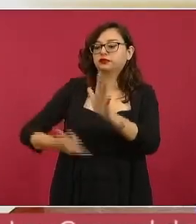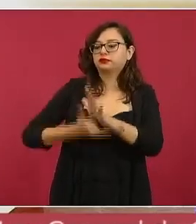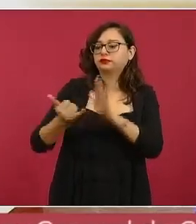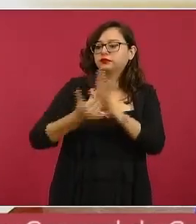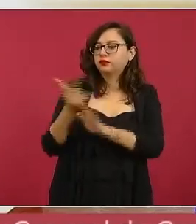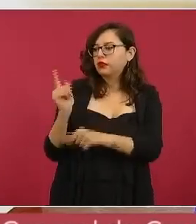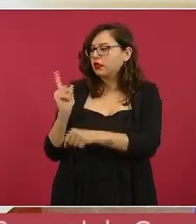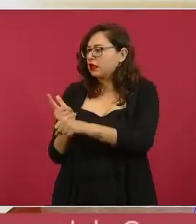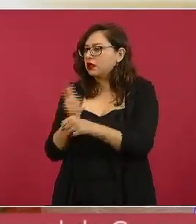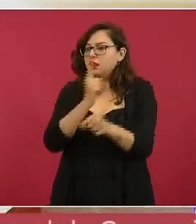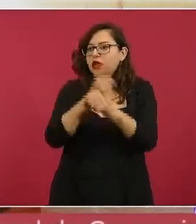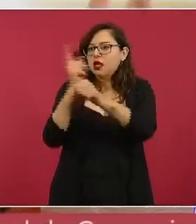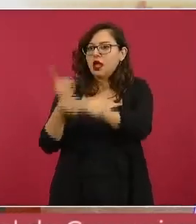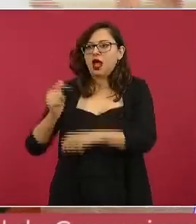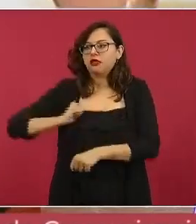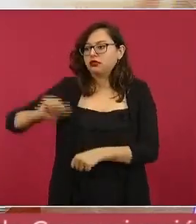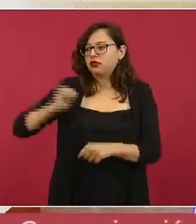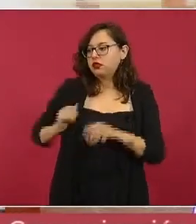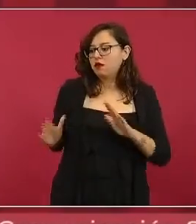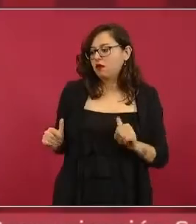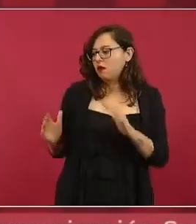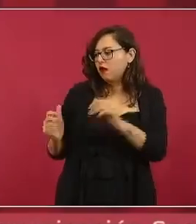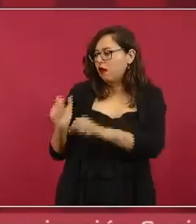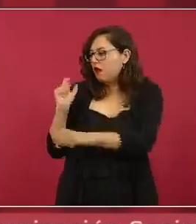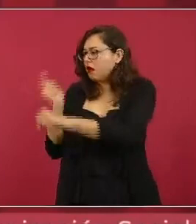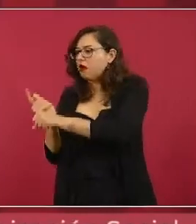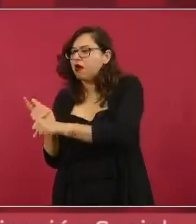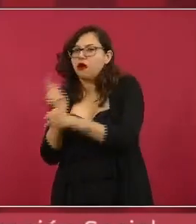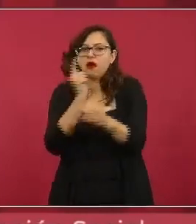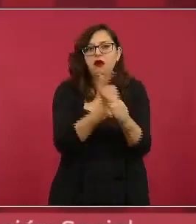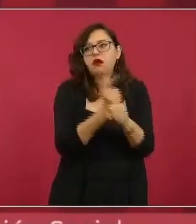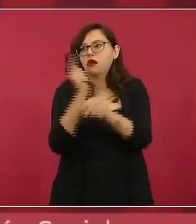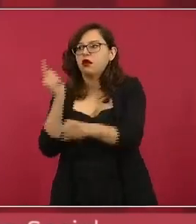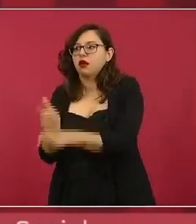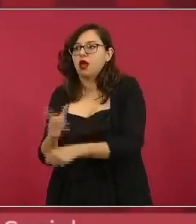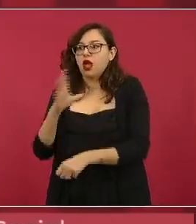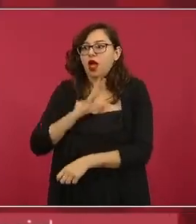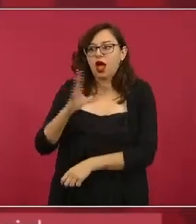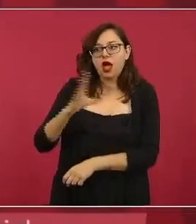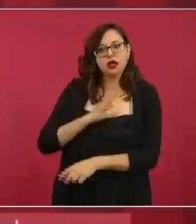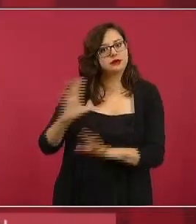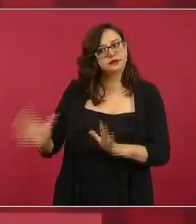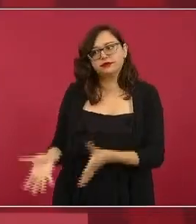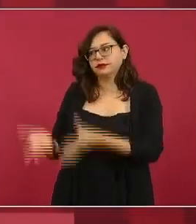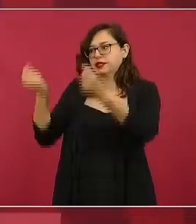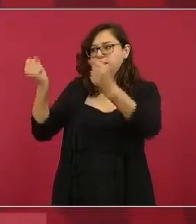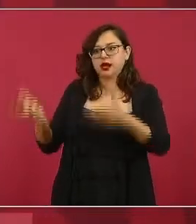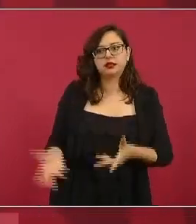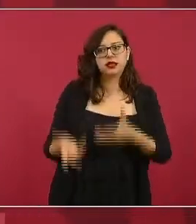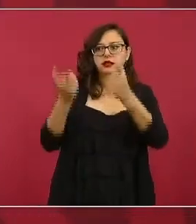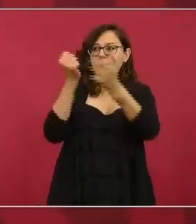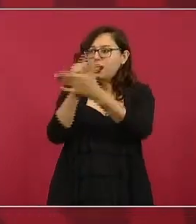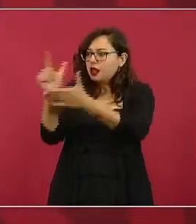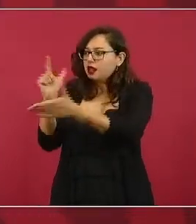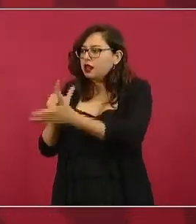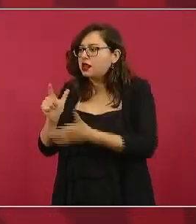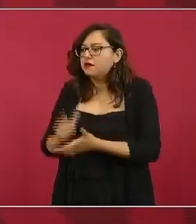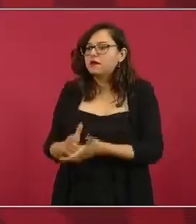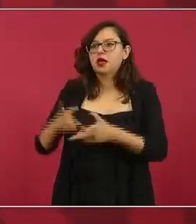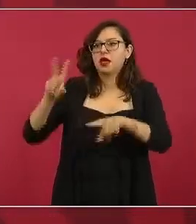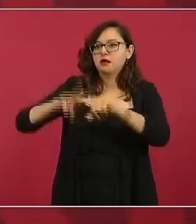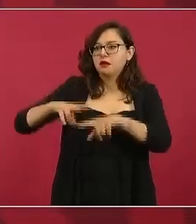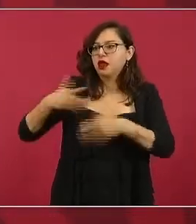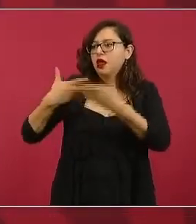arqueológicas esto también se lo incluye el programa bueno además de eso